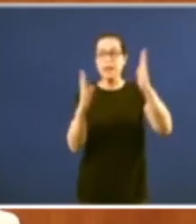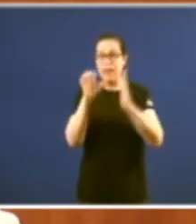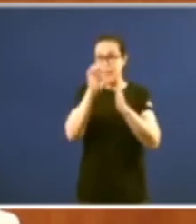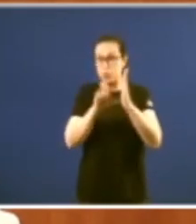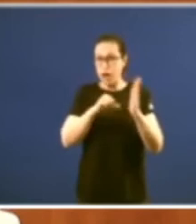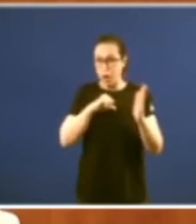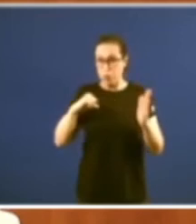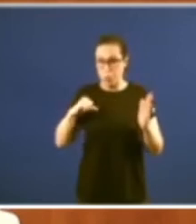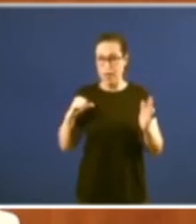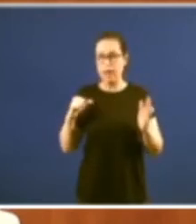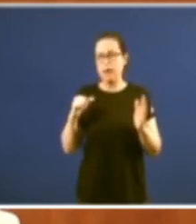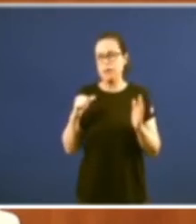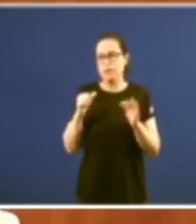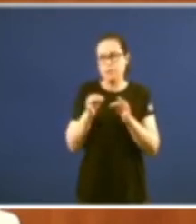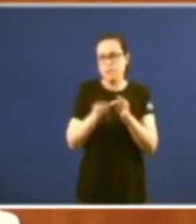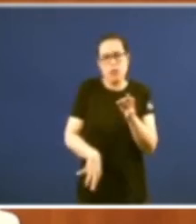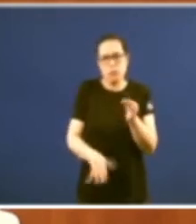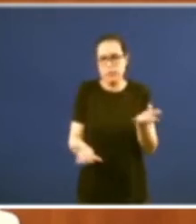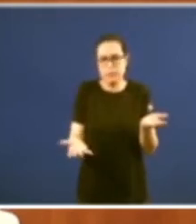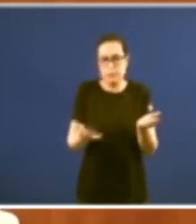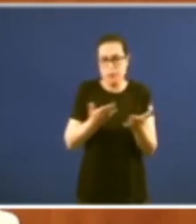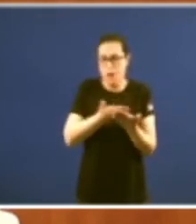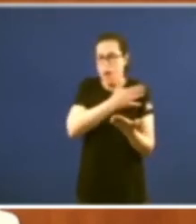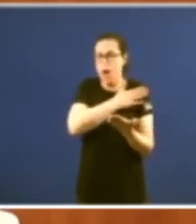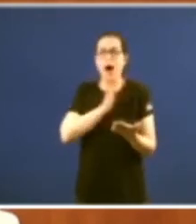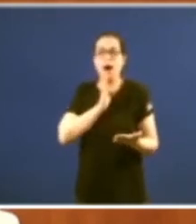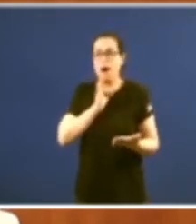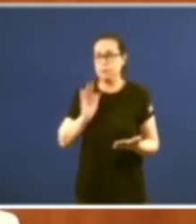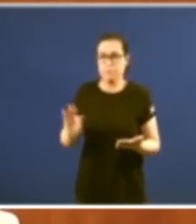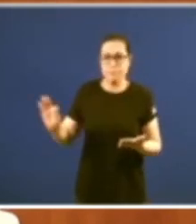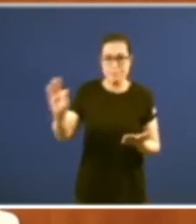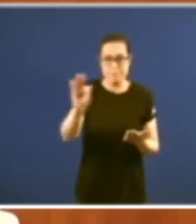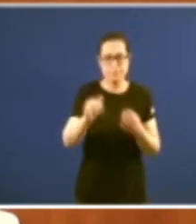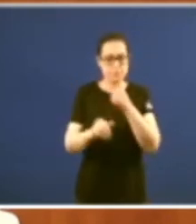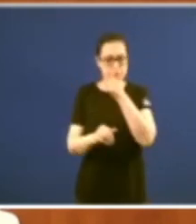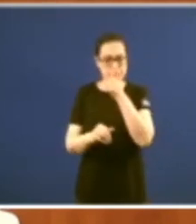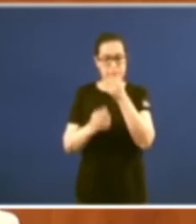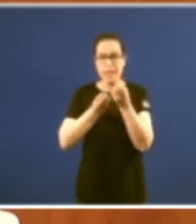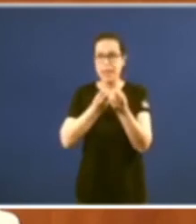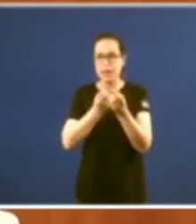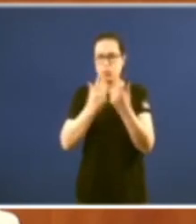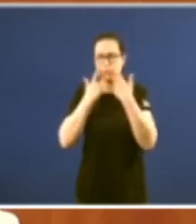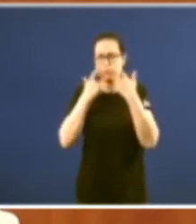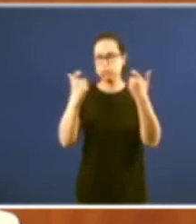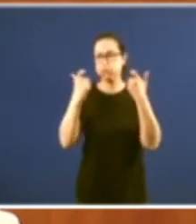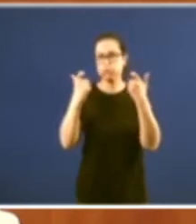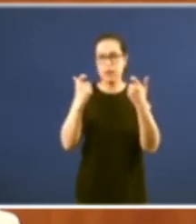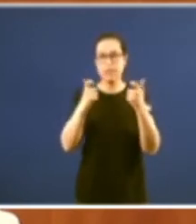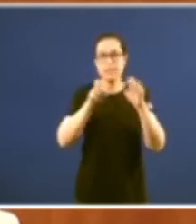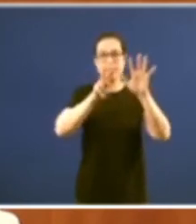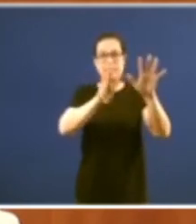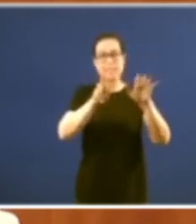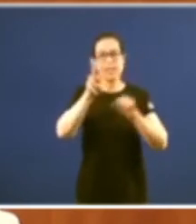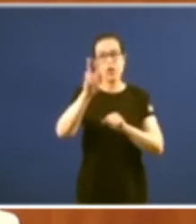pé non vamos recordar o que xa está dito non pero si hai un dato que é moi chamativo que é ese 72%